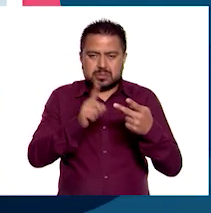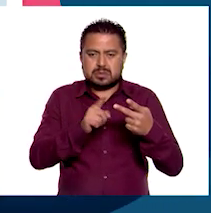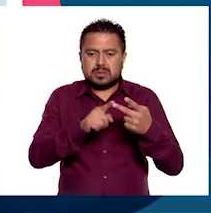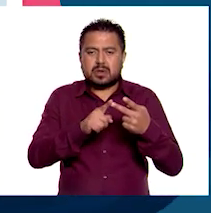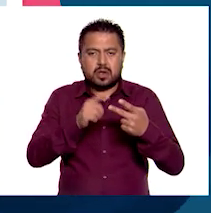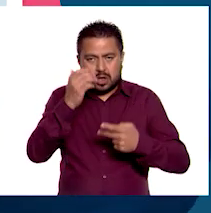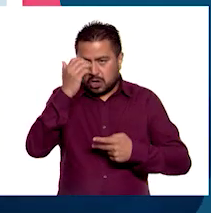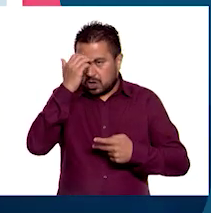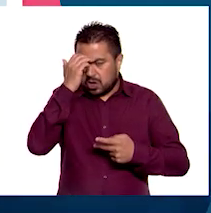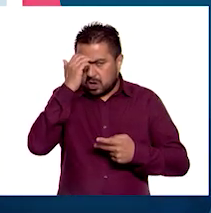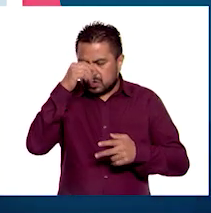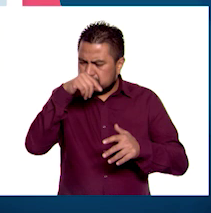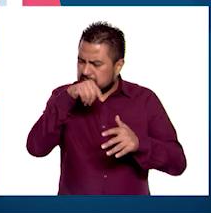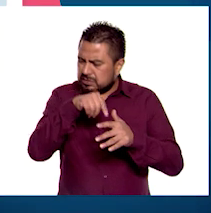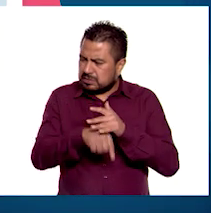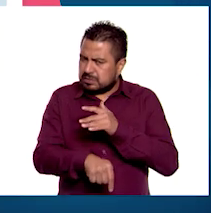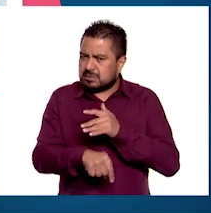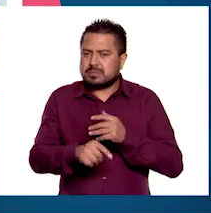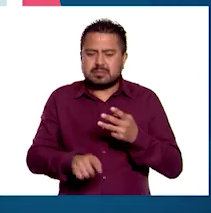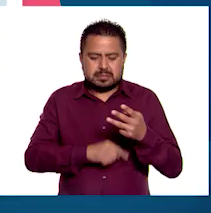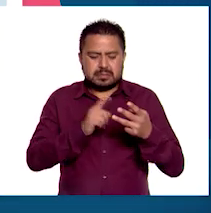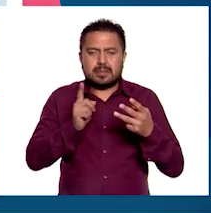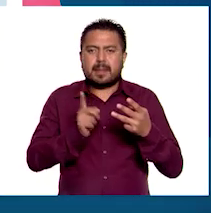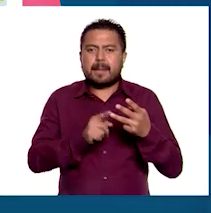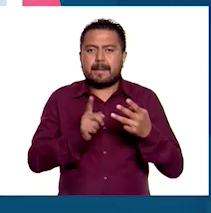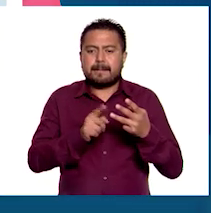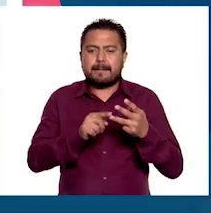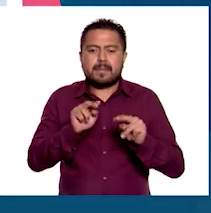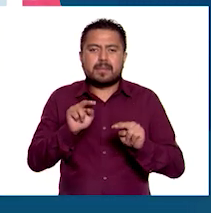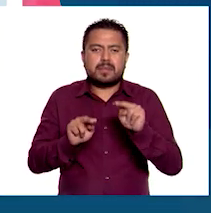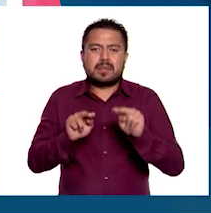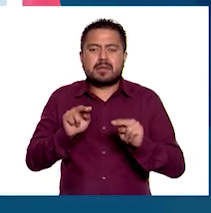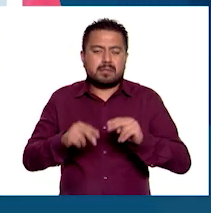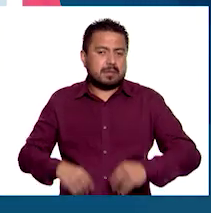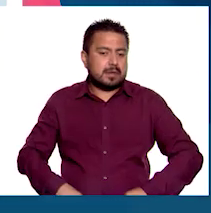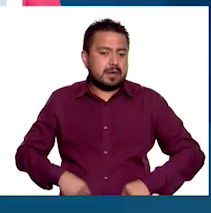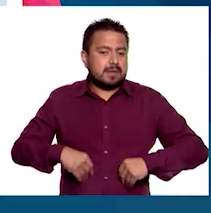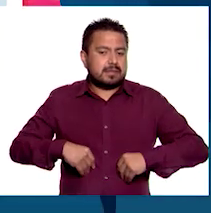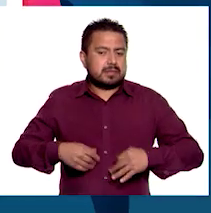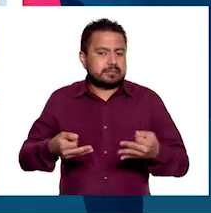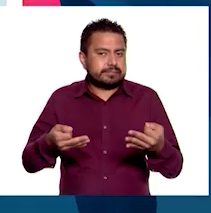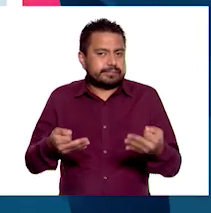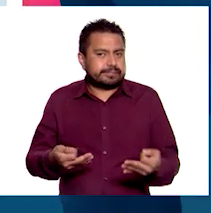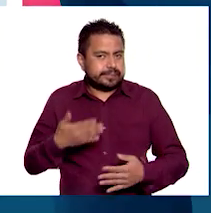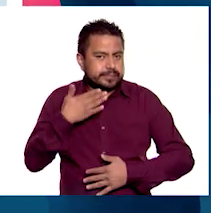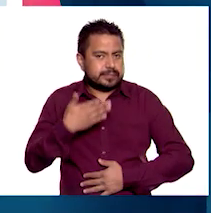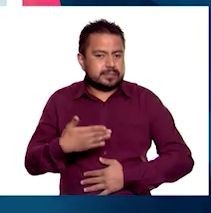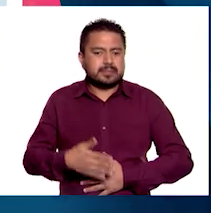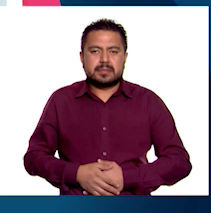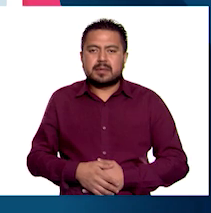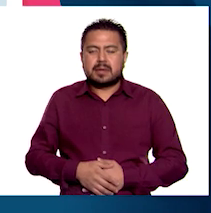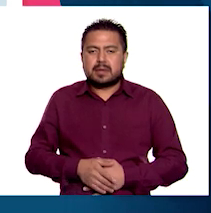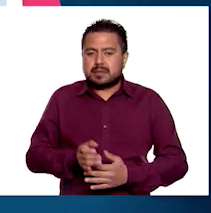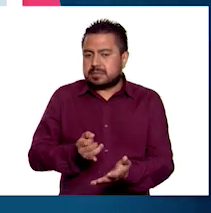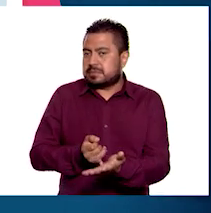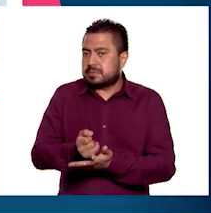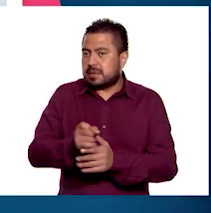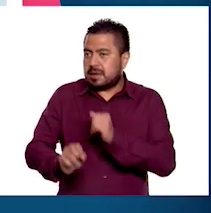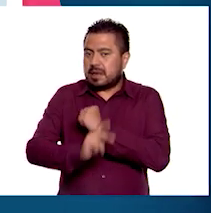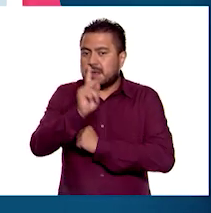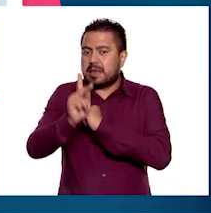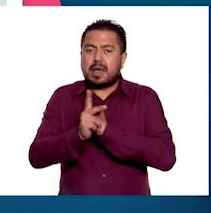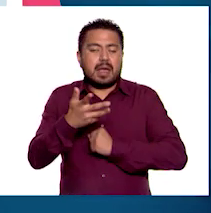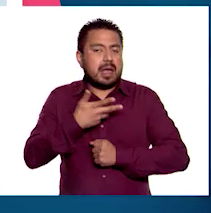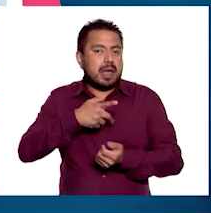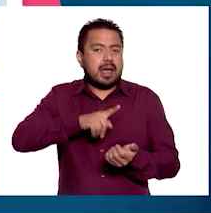conocimientos. Tres, nivel de vida digno. Para determinar si un país tiene